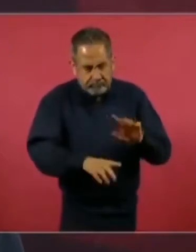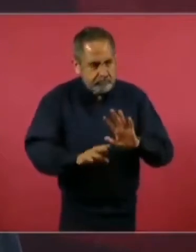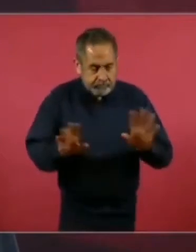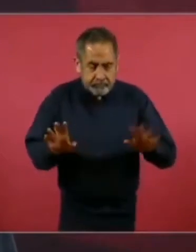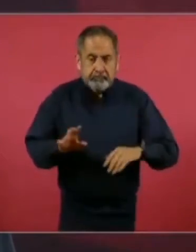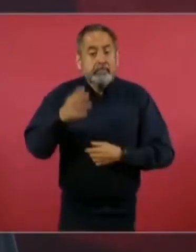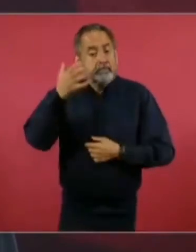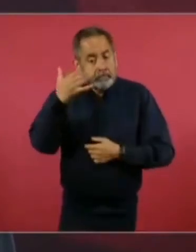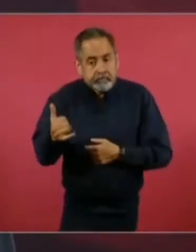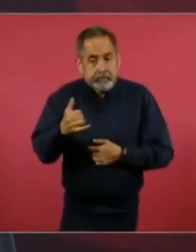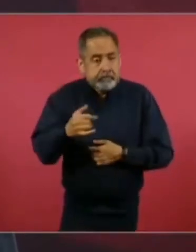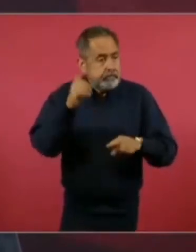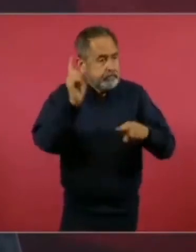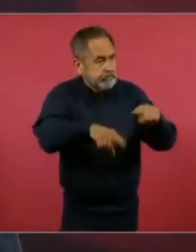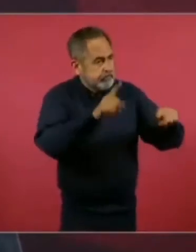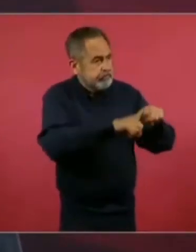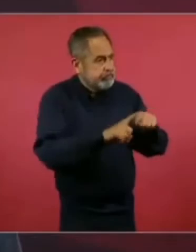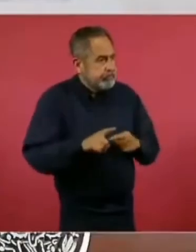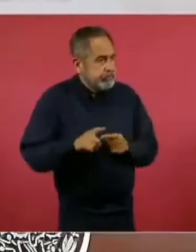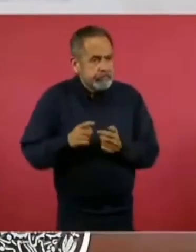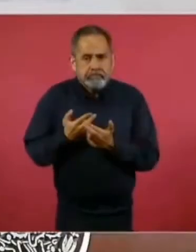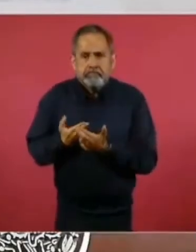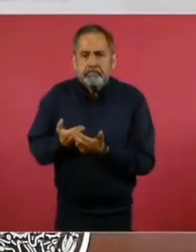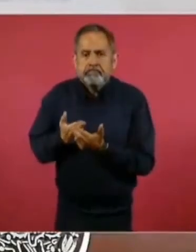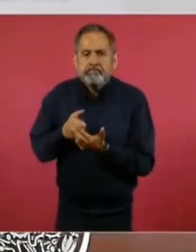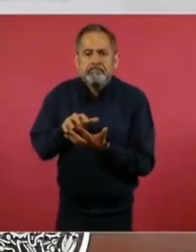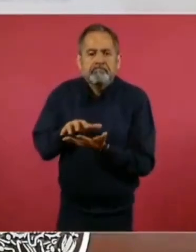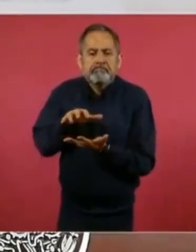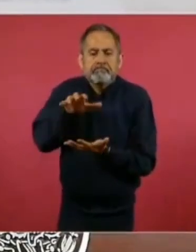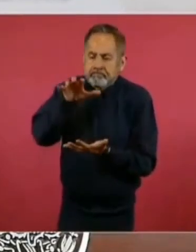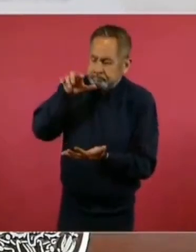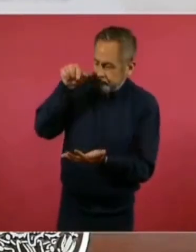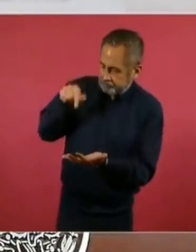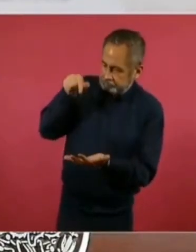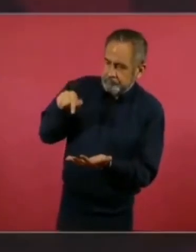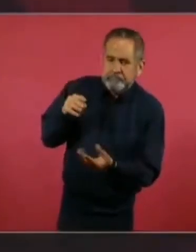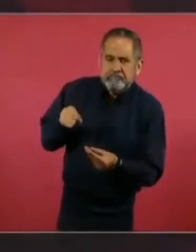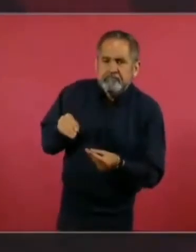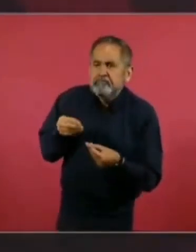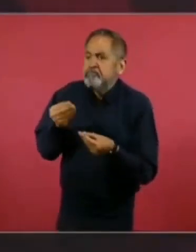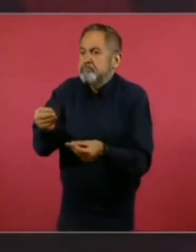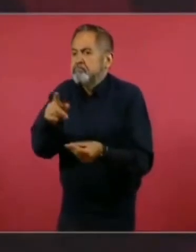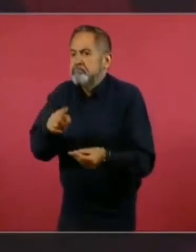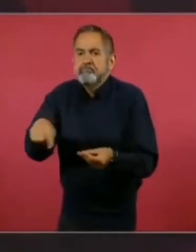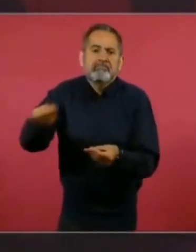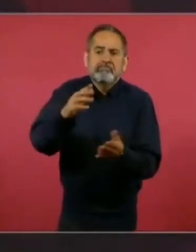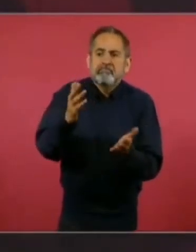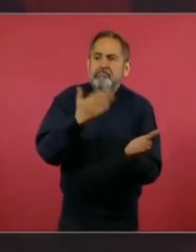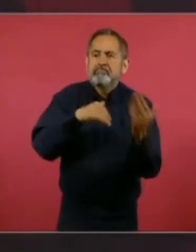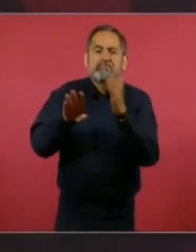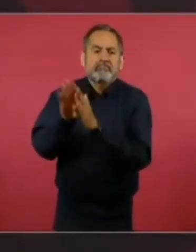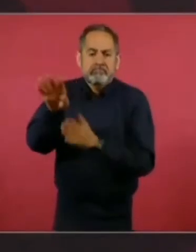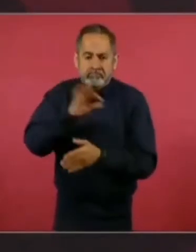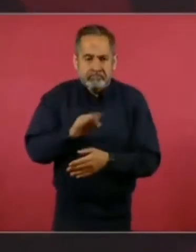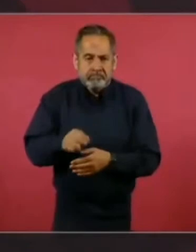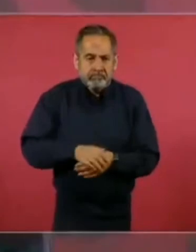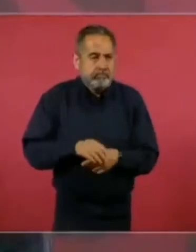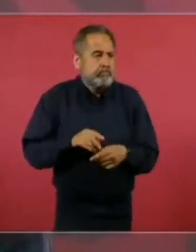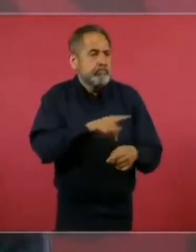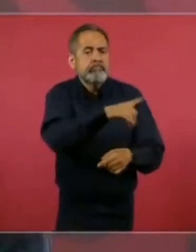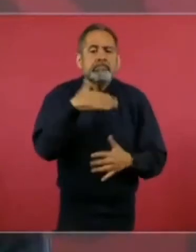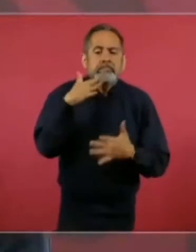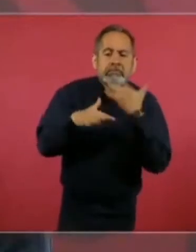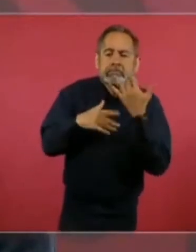ahorrar y liberar muchos fondos para el desarrollo, muchos fondos.